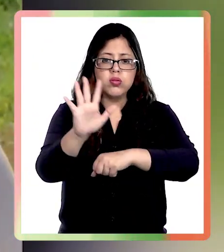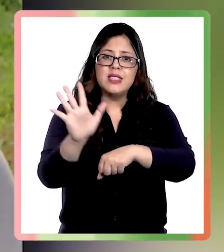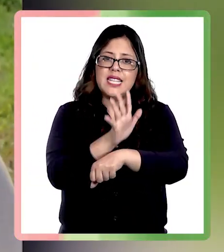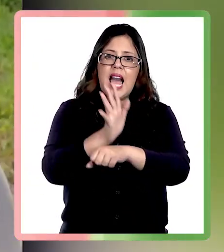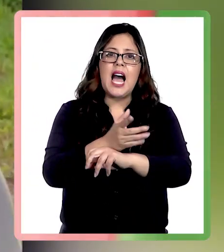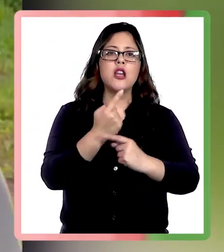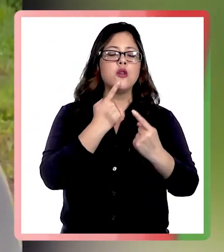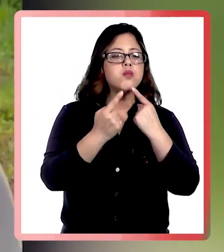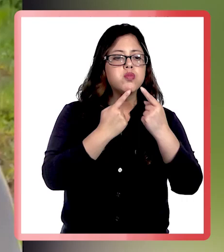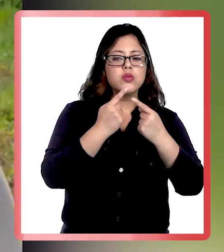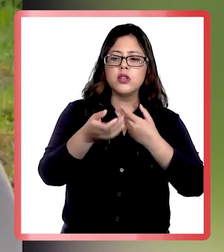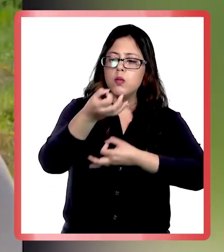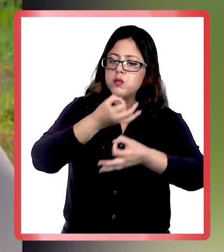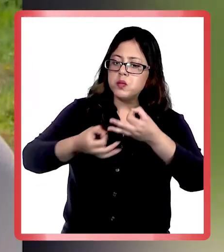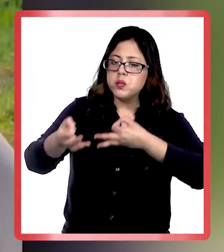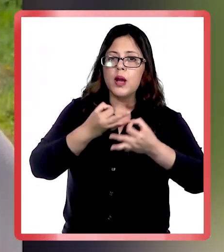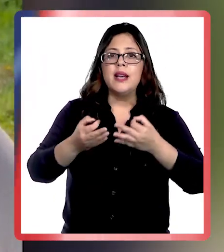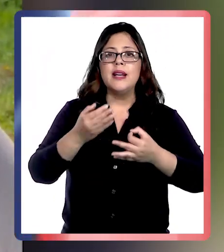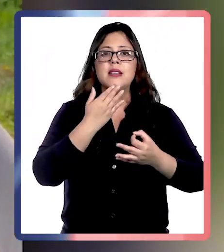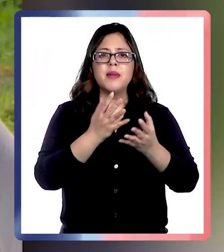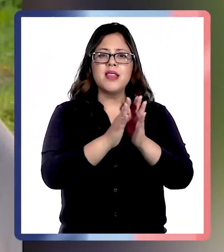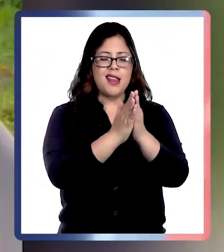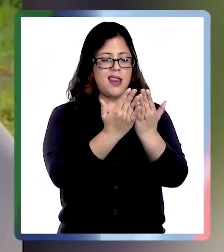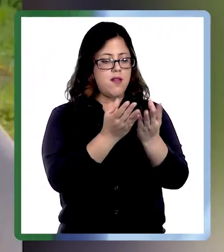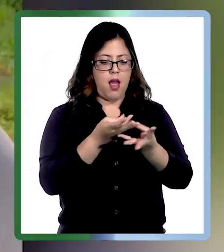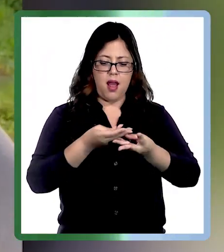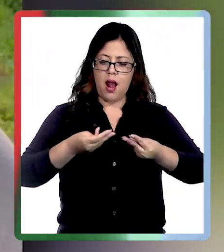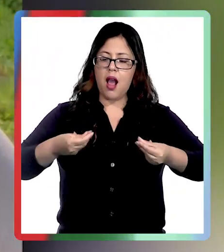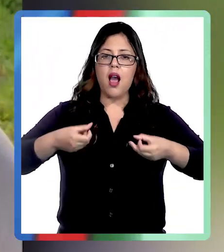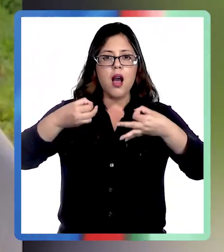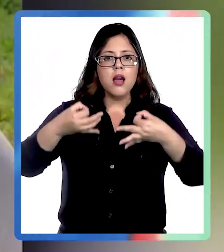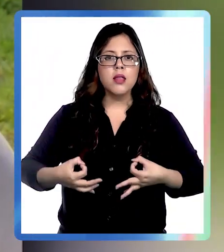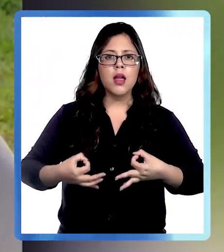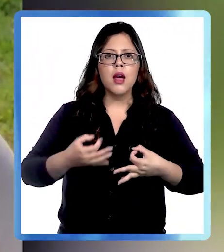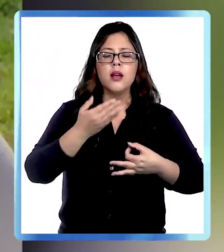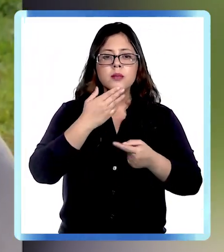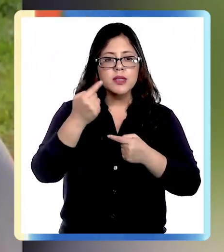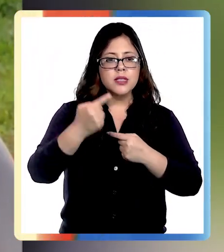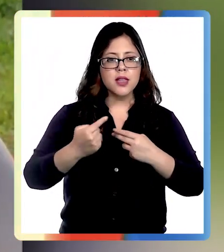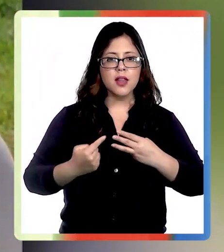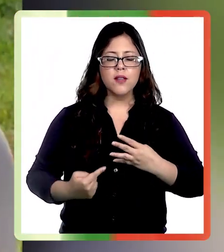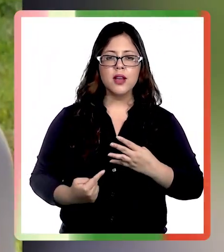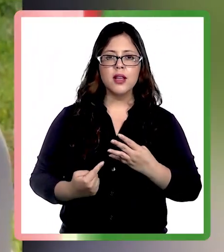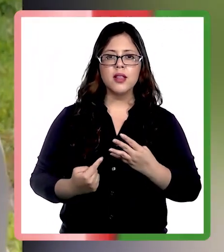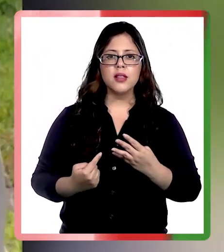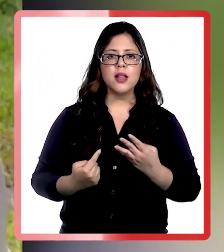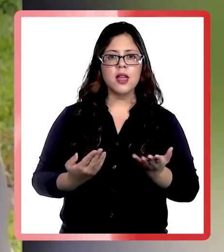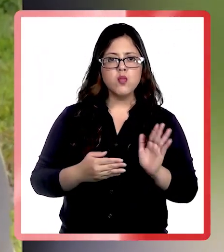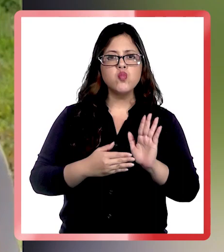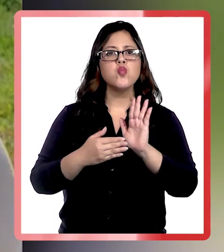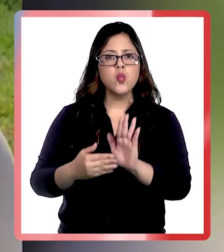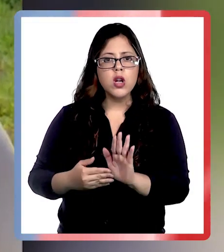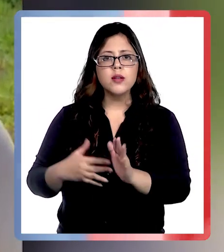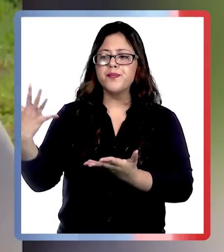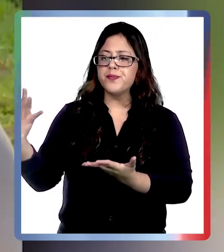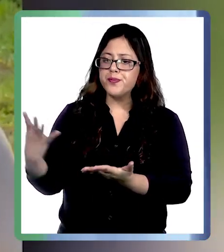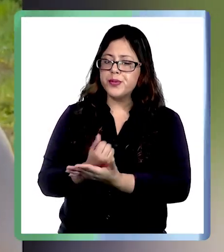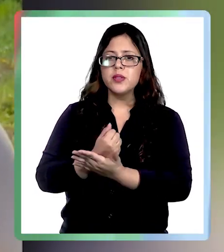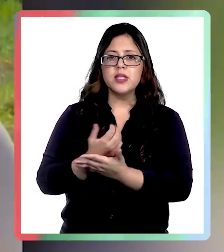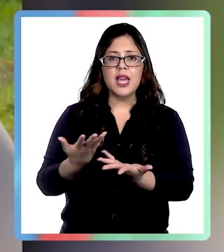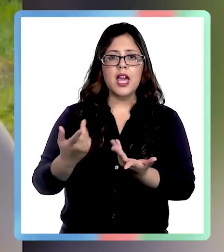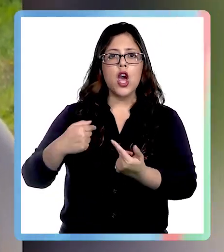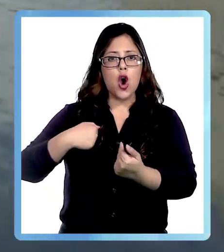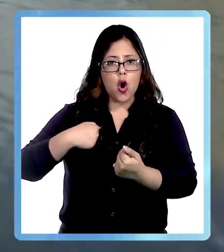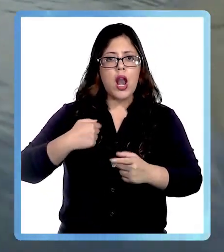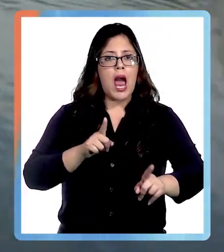cuentacuentos, no llevamos libros de calidad, no llevamos diferentes espectáculos que conseguimos a través de la